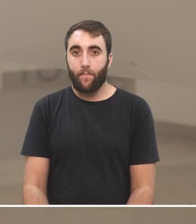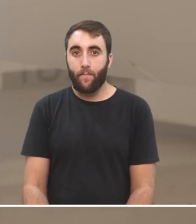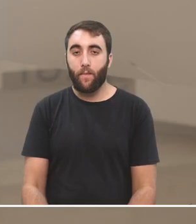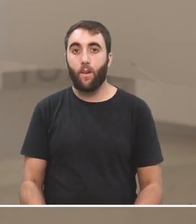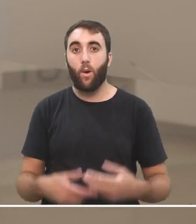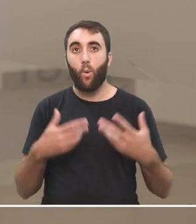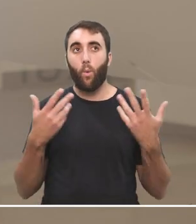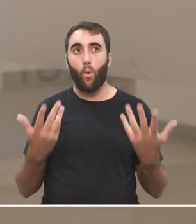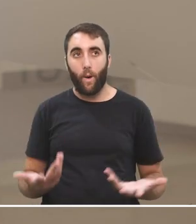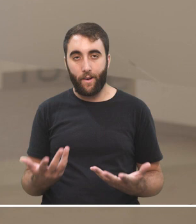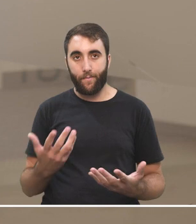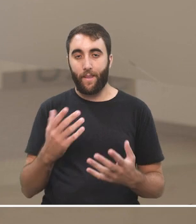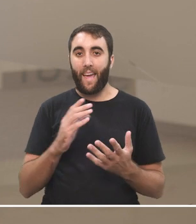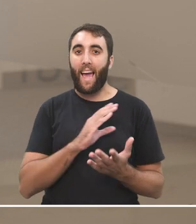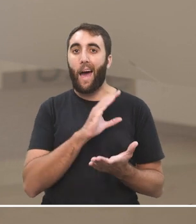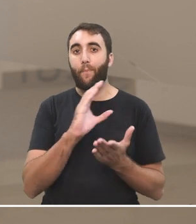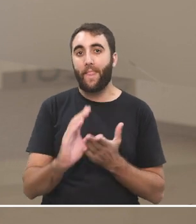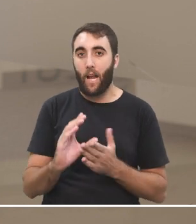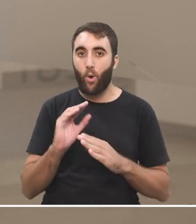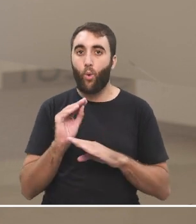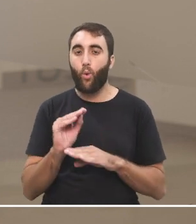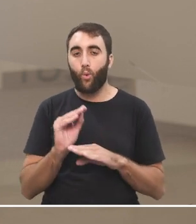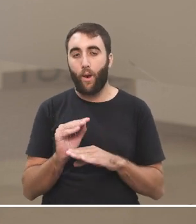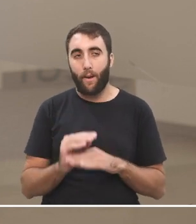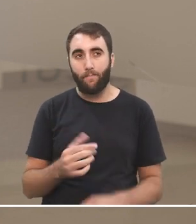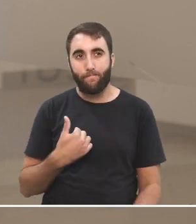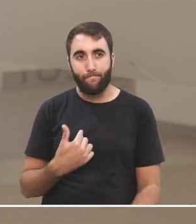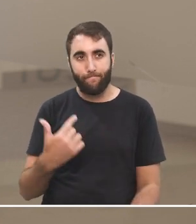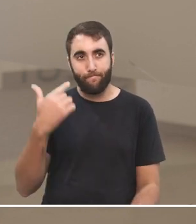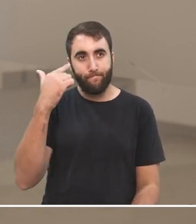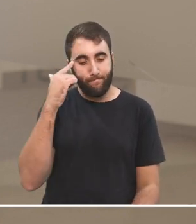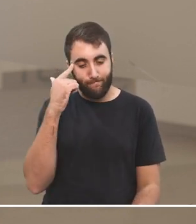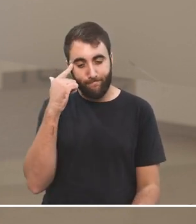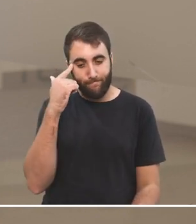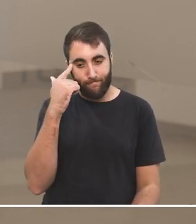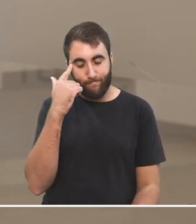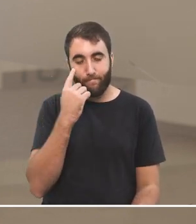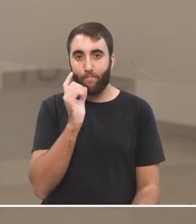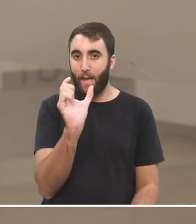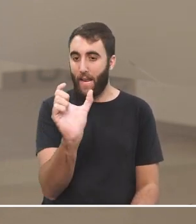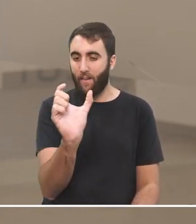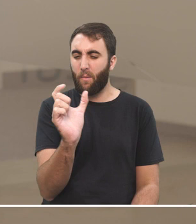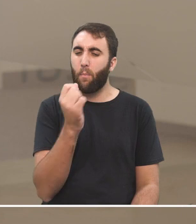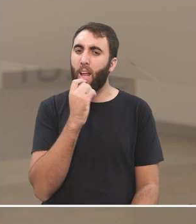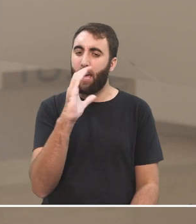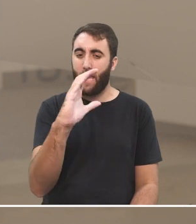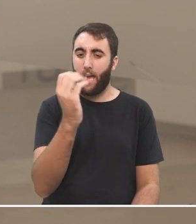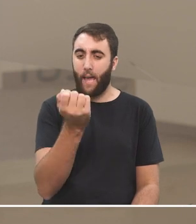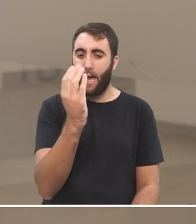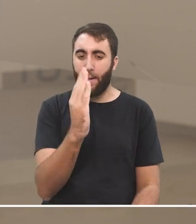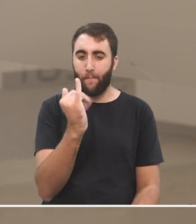Bueno, capital cultural, lo primero que se me ocurre es cuestionar la nomenclatura, o sea, ¿por qué capital?